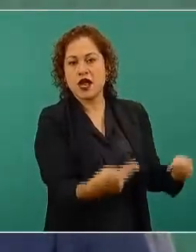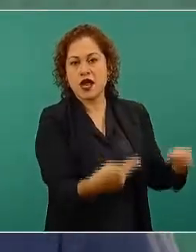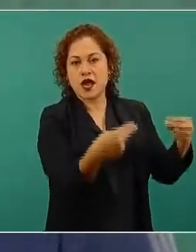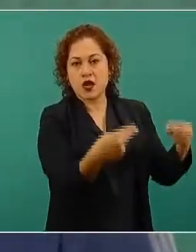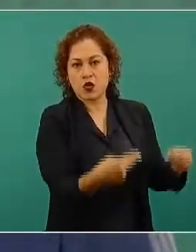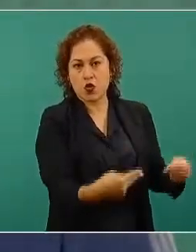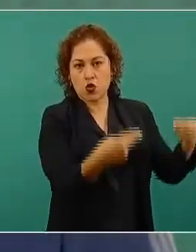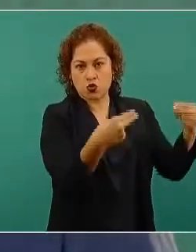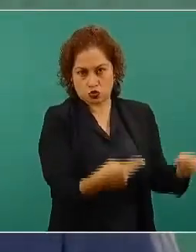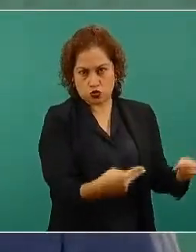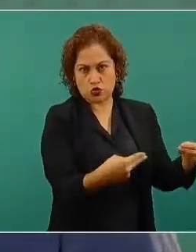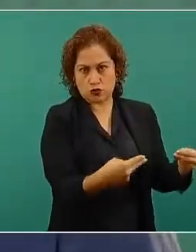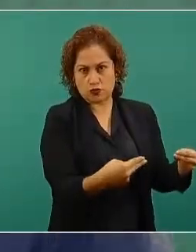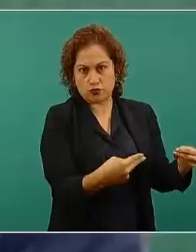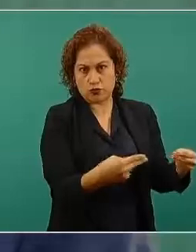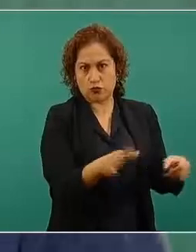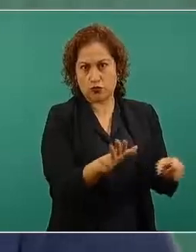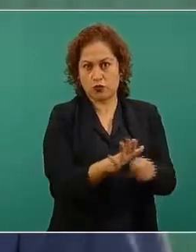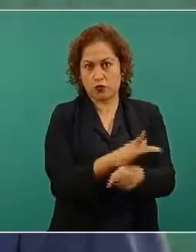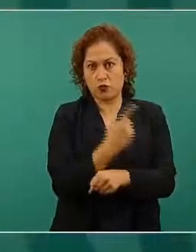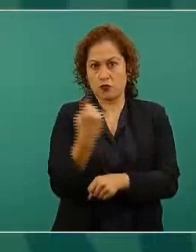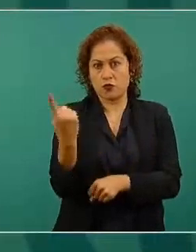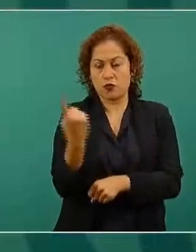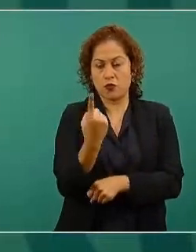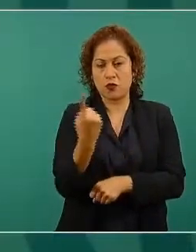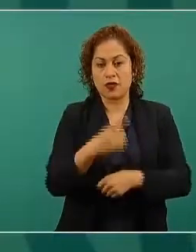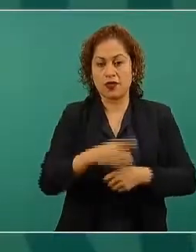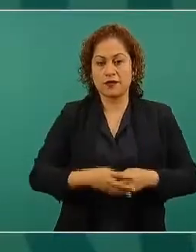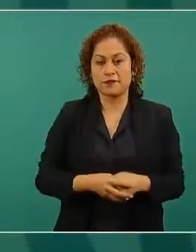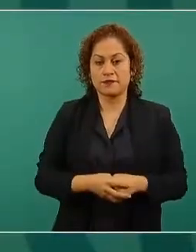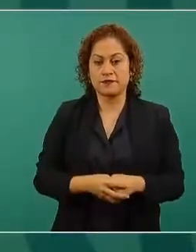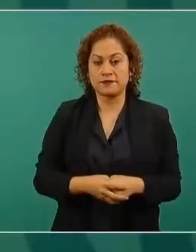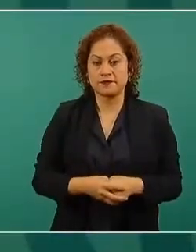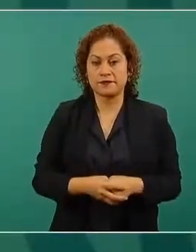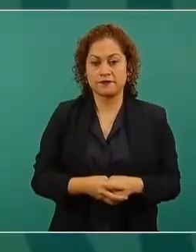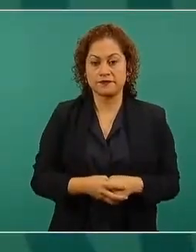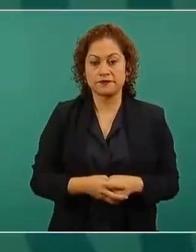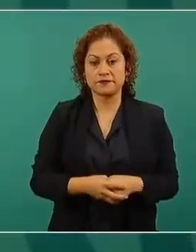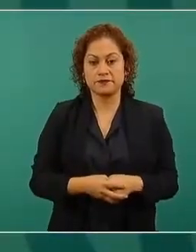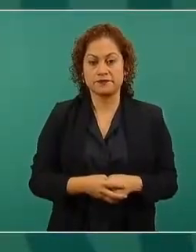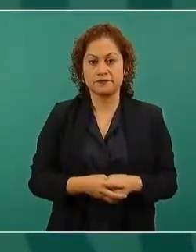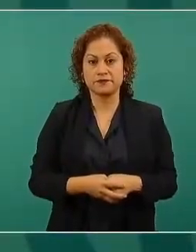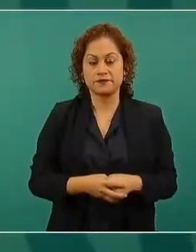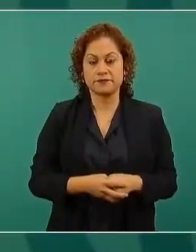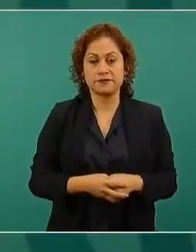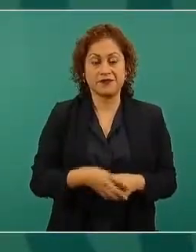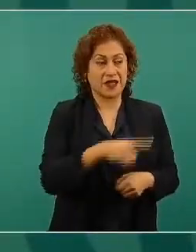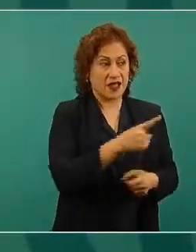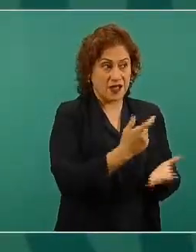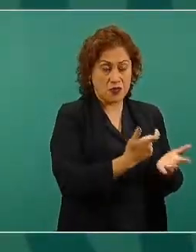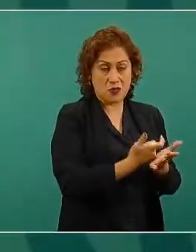tarifas más bajas que lo que pagan los consumidores